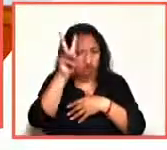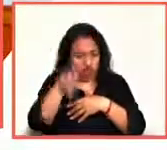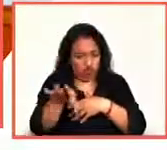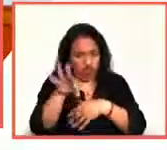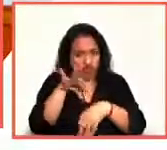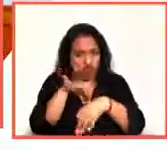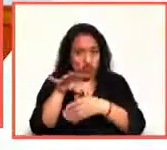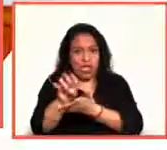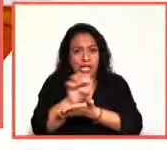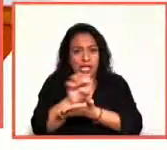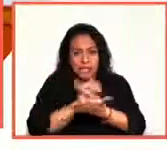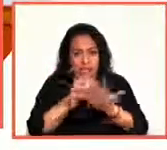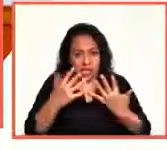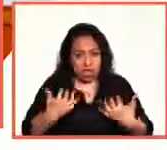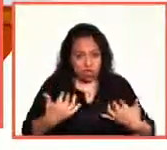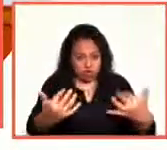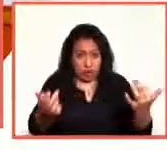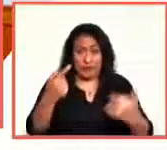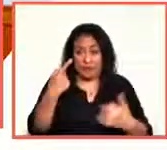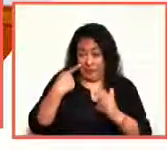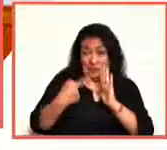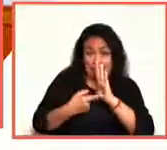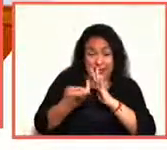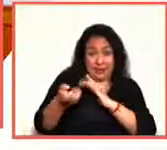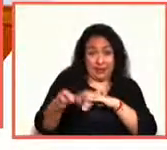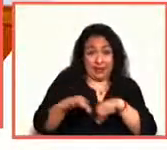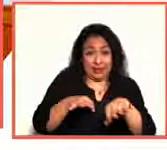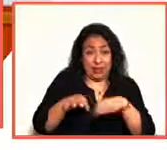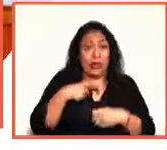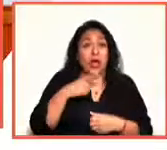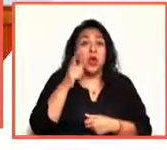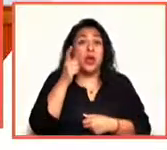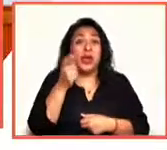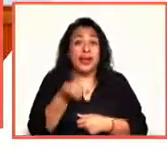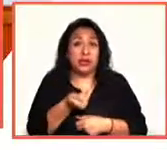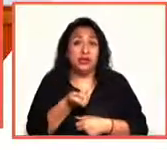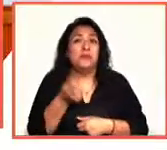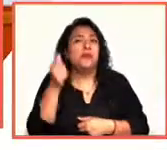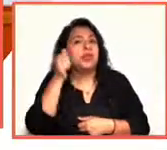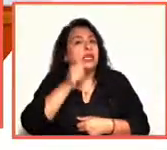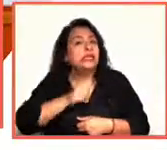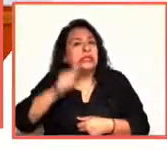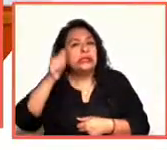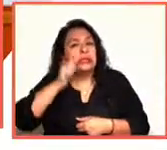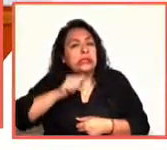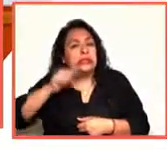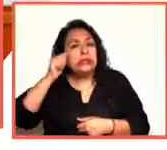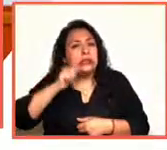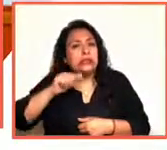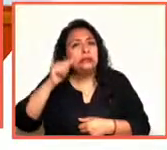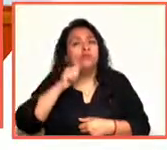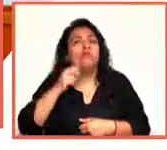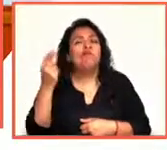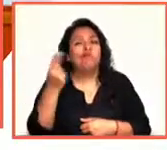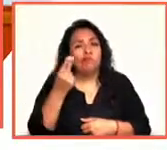lo que vino a revelar este trabajo fue que siempre hay que recrear otra